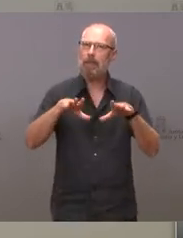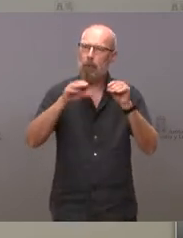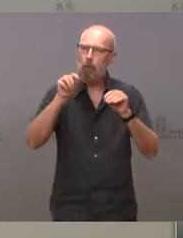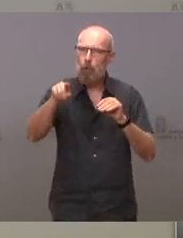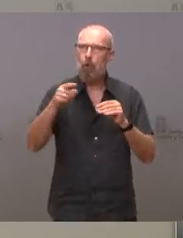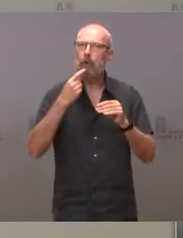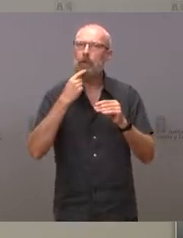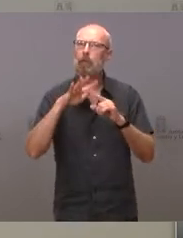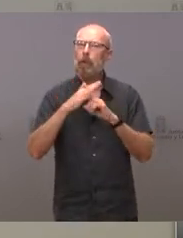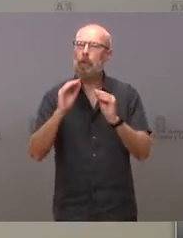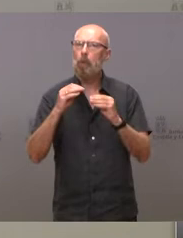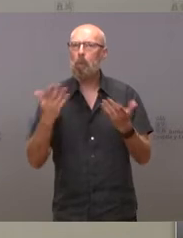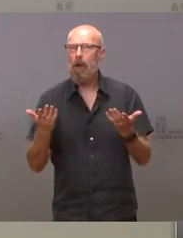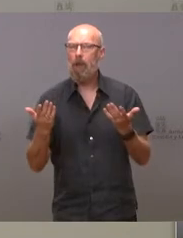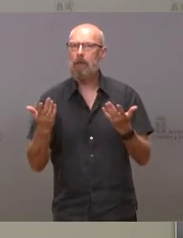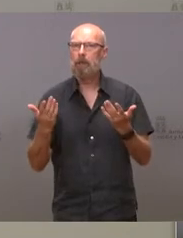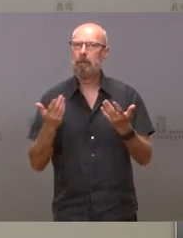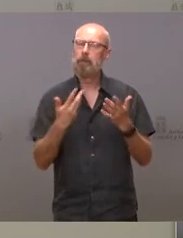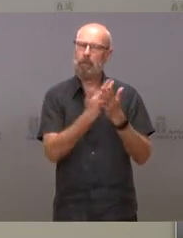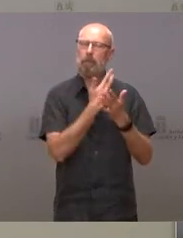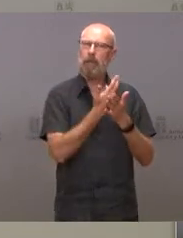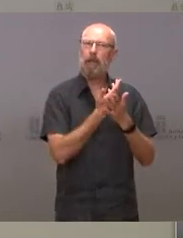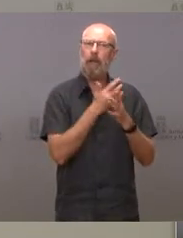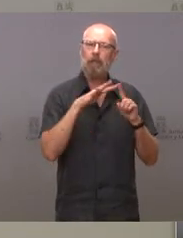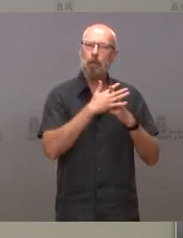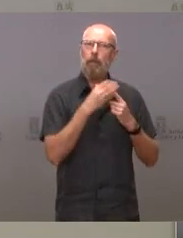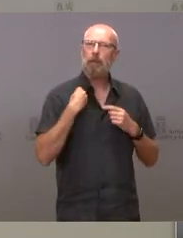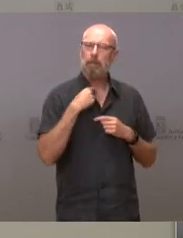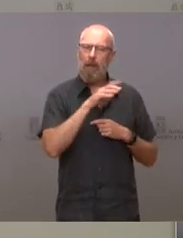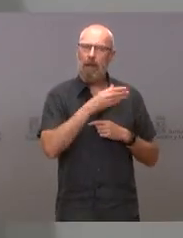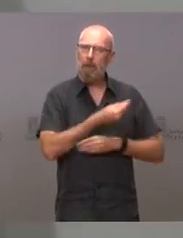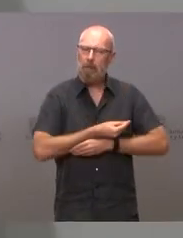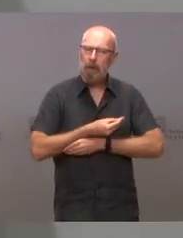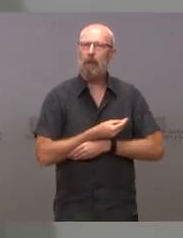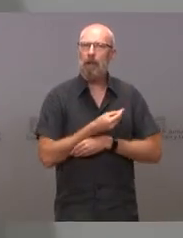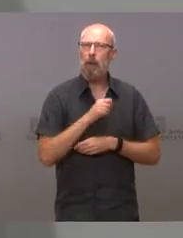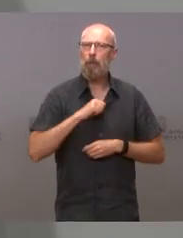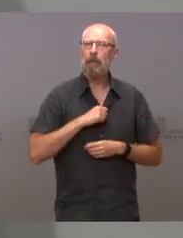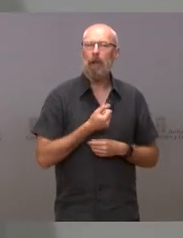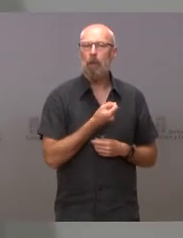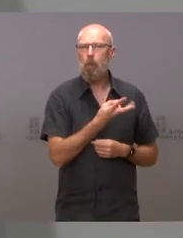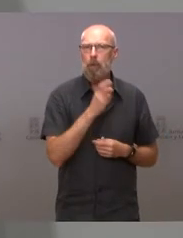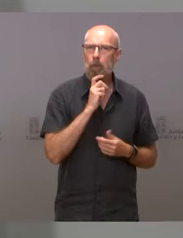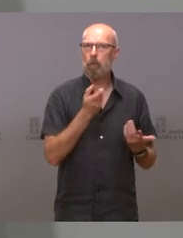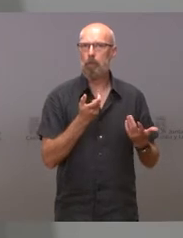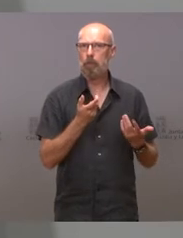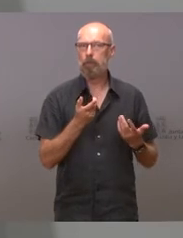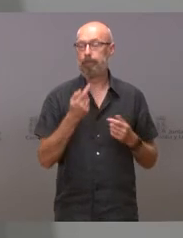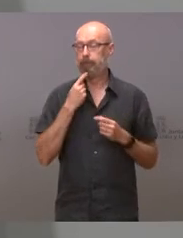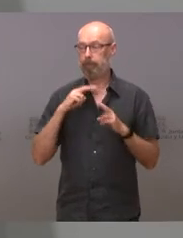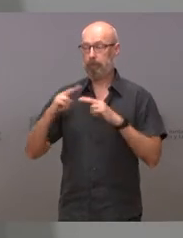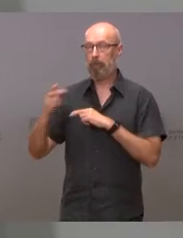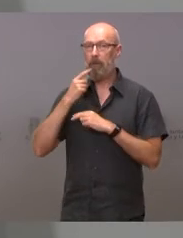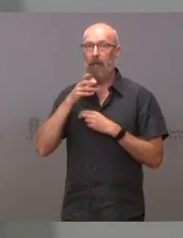Quisiéramos saber un poco cuál es esta incidencia y cómo se encuentran estos menores. Bien, en este momento no puedo dar esa información porque no la tengo